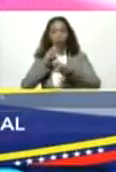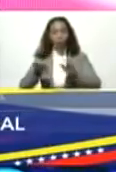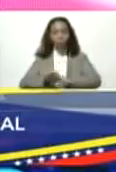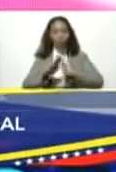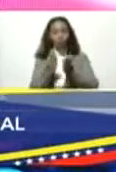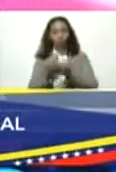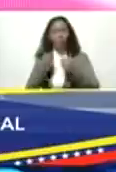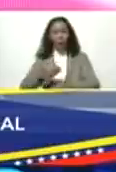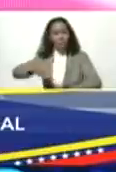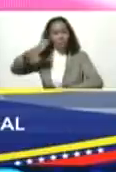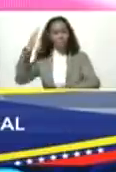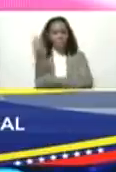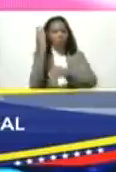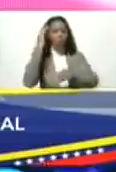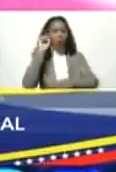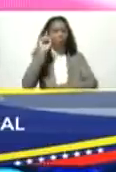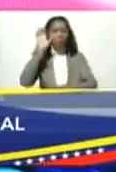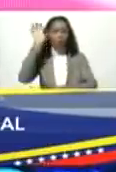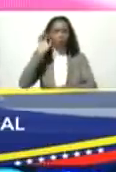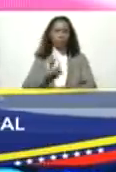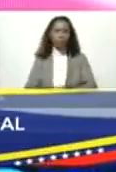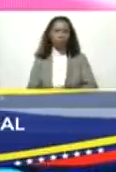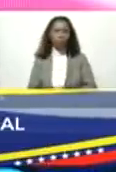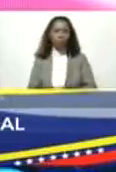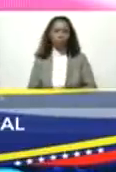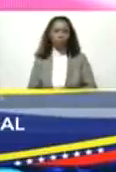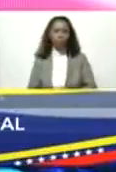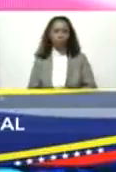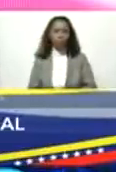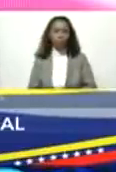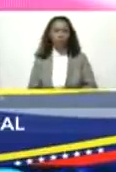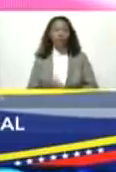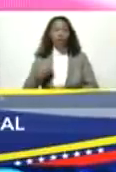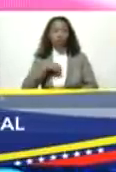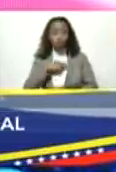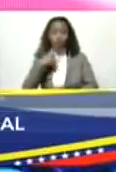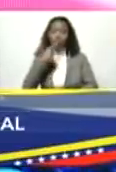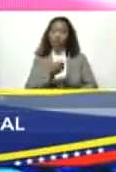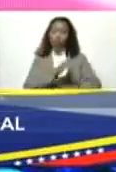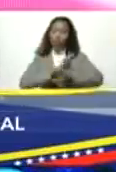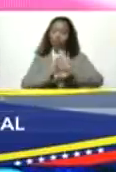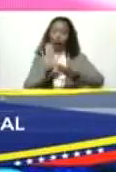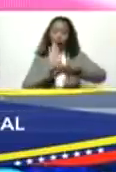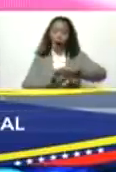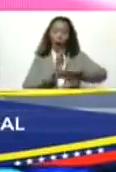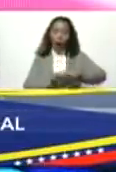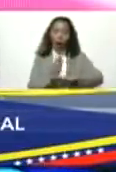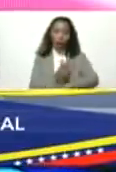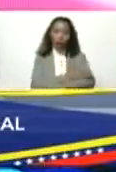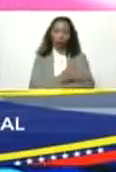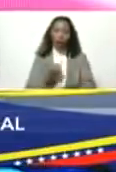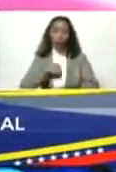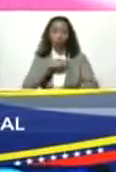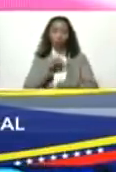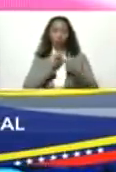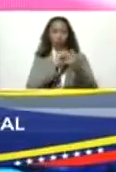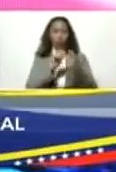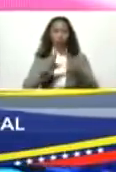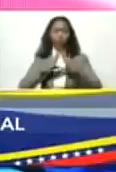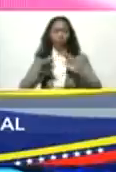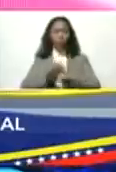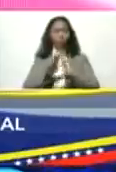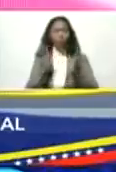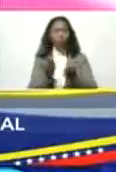mundo para castigar a un país y se lo hemos dicho nosotros tenemos diálogo con todo el mundo